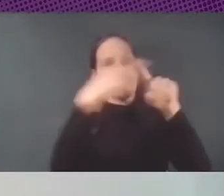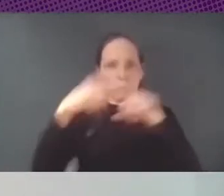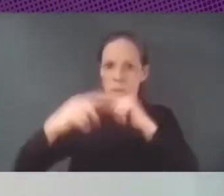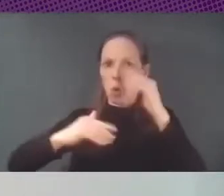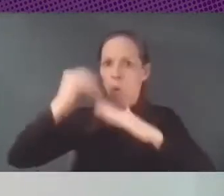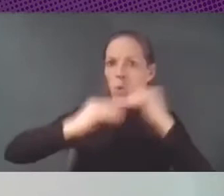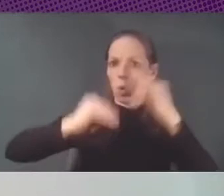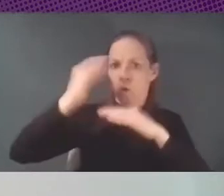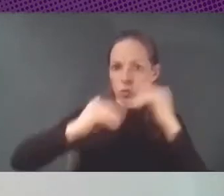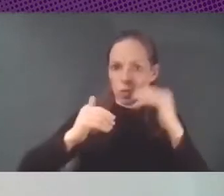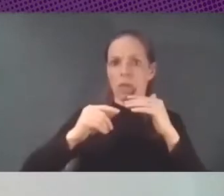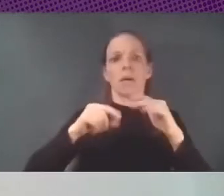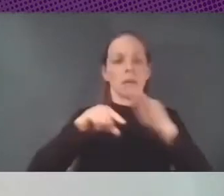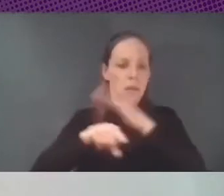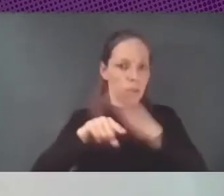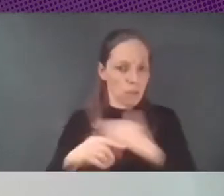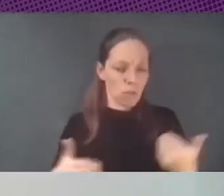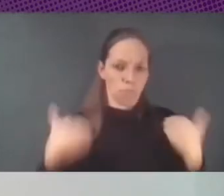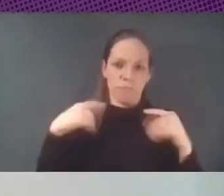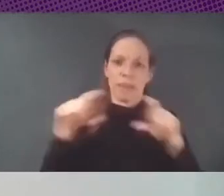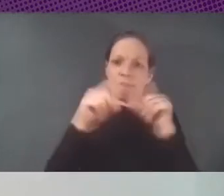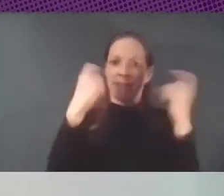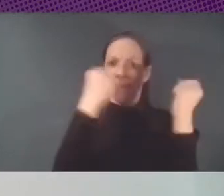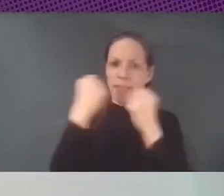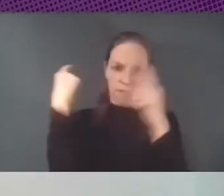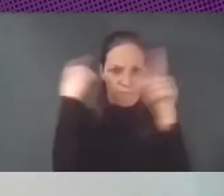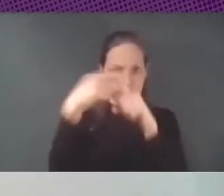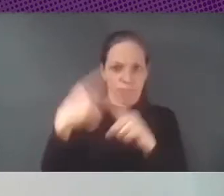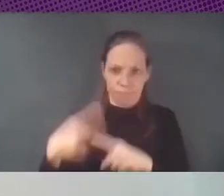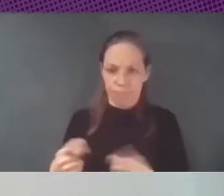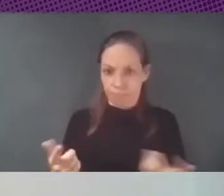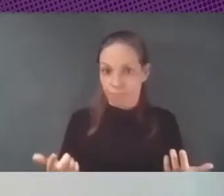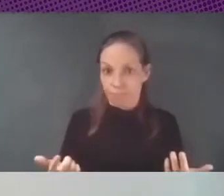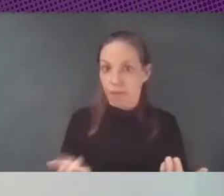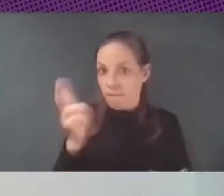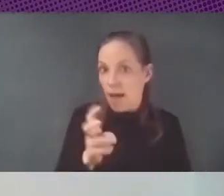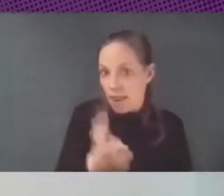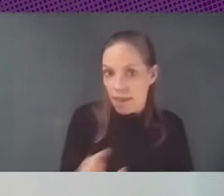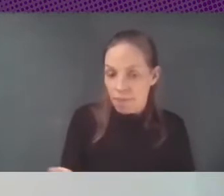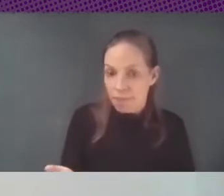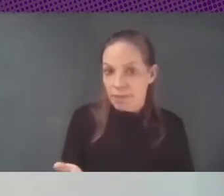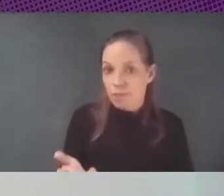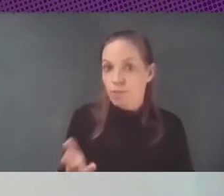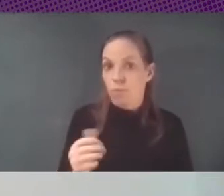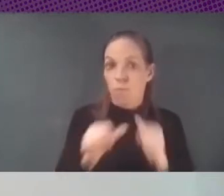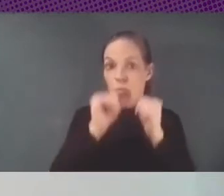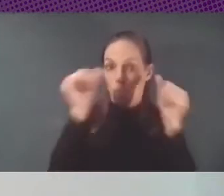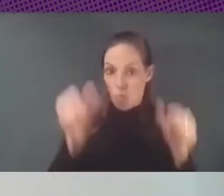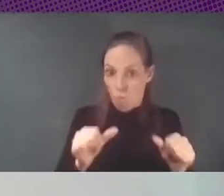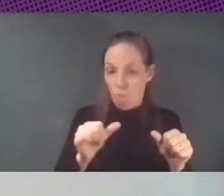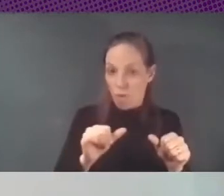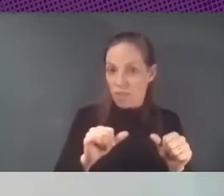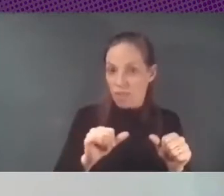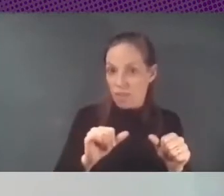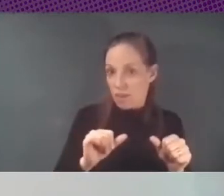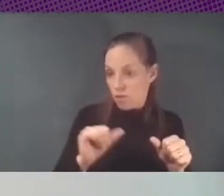gestionan distintas entidades entonces pues bueno hay no sé hay modelos distribuidos y